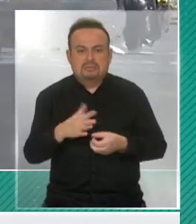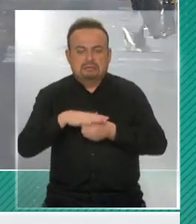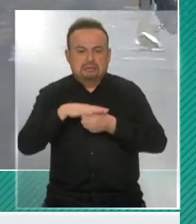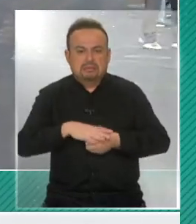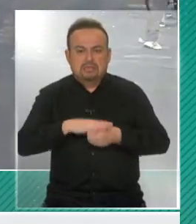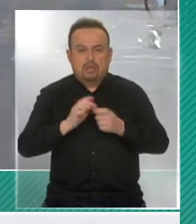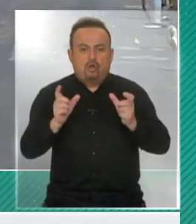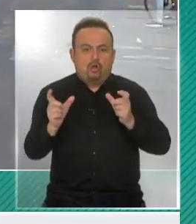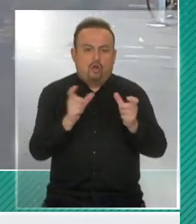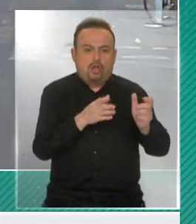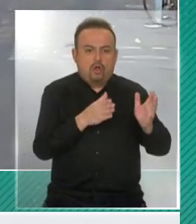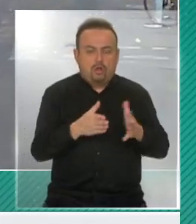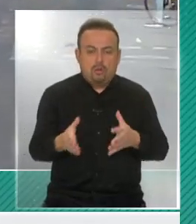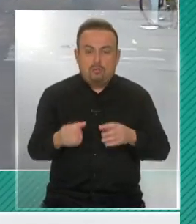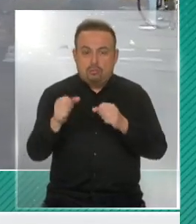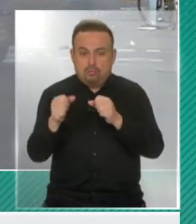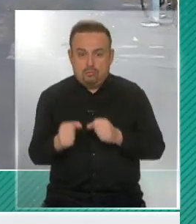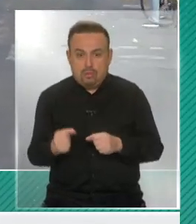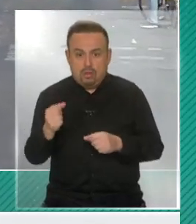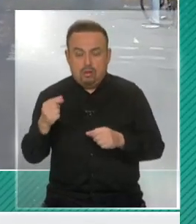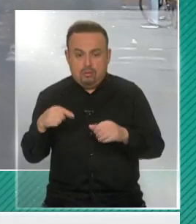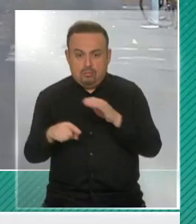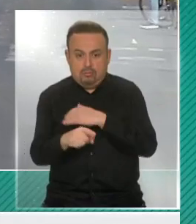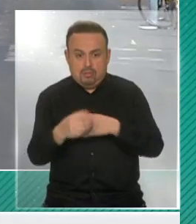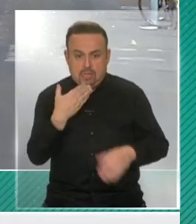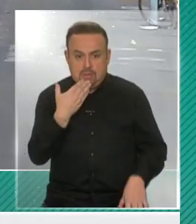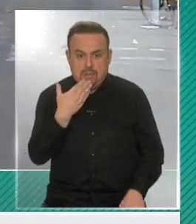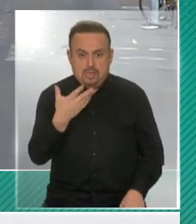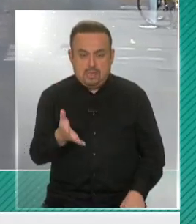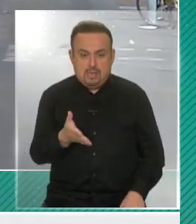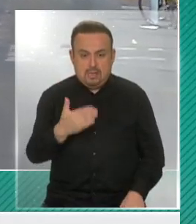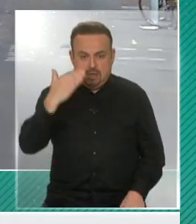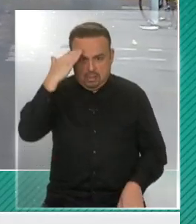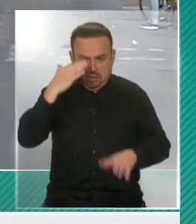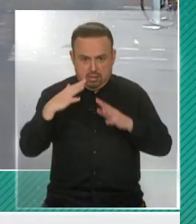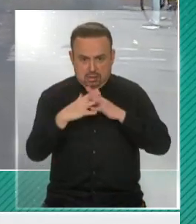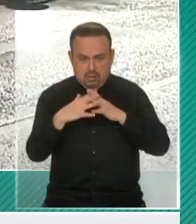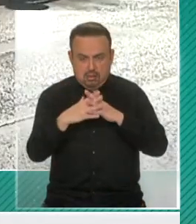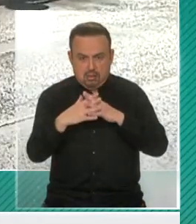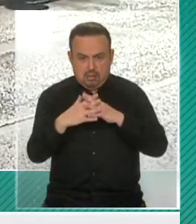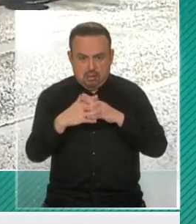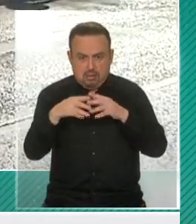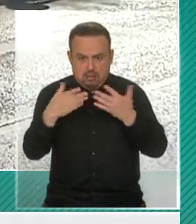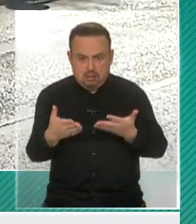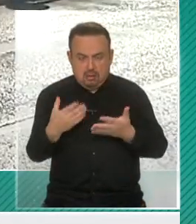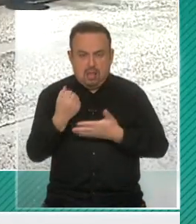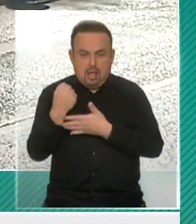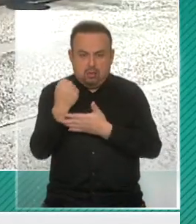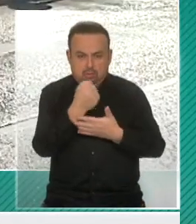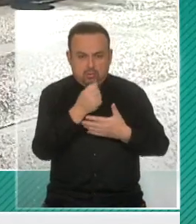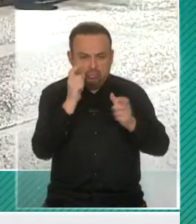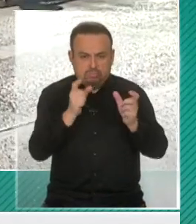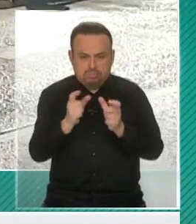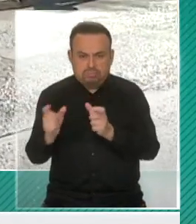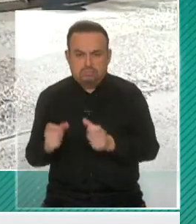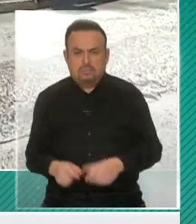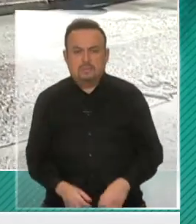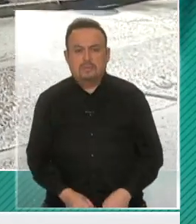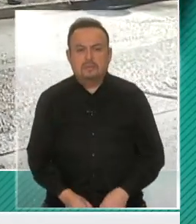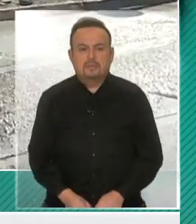en relación al control del orden, podrían ingresar también a actuar las Fuerzas Armadas que están ayudando en la fiscalización?